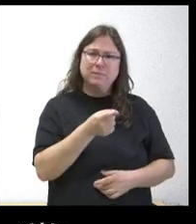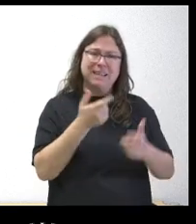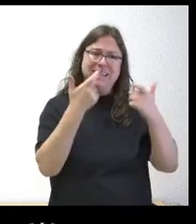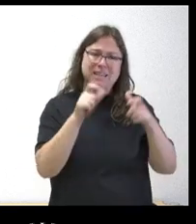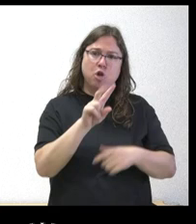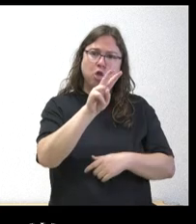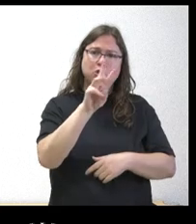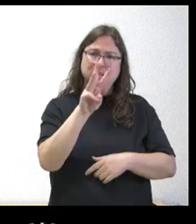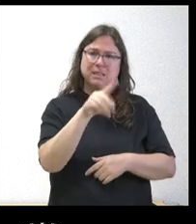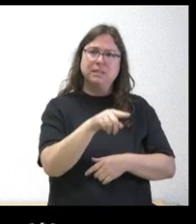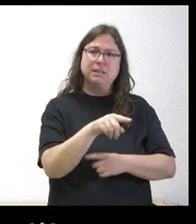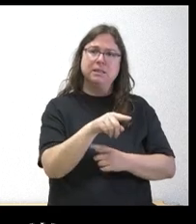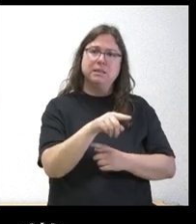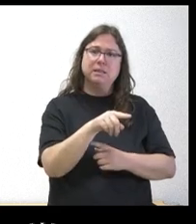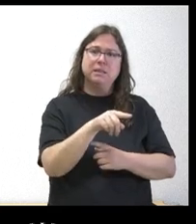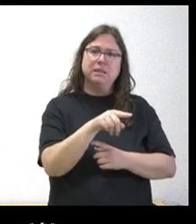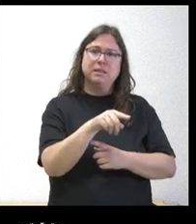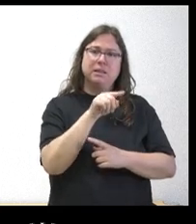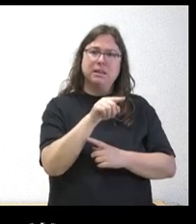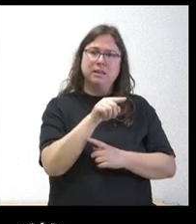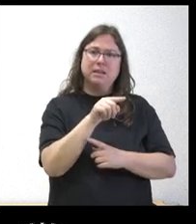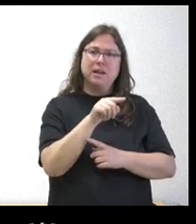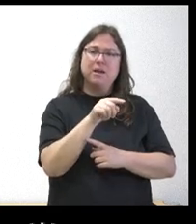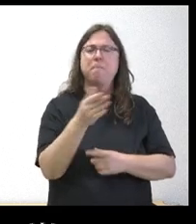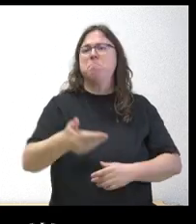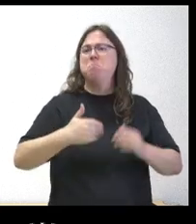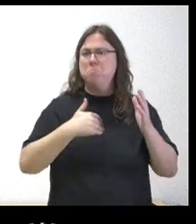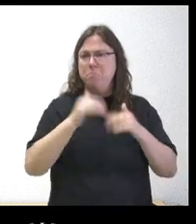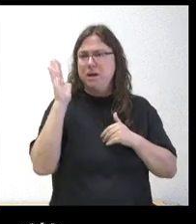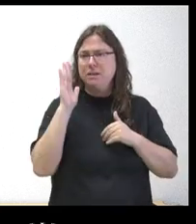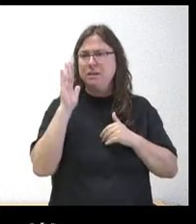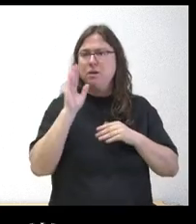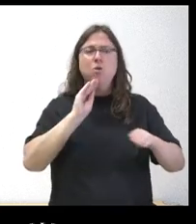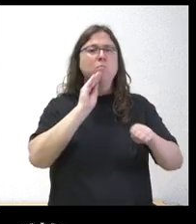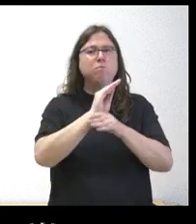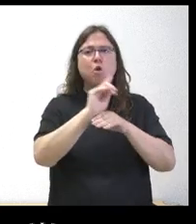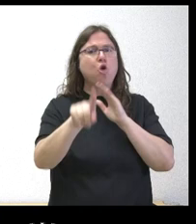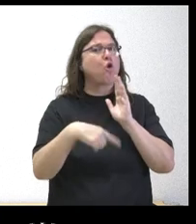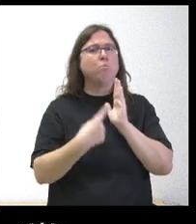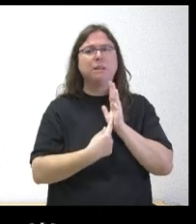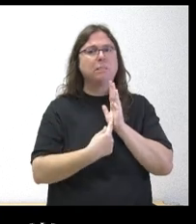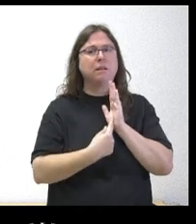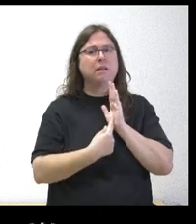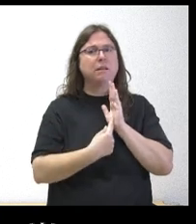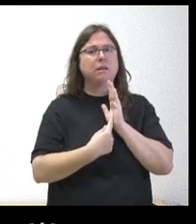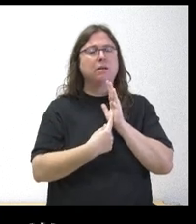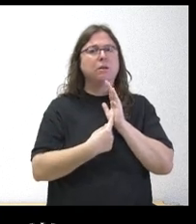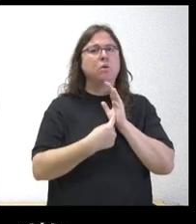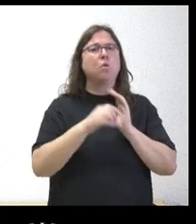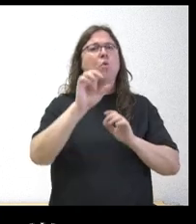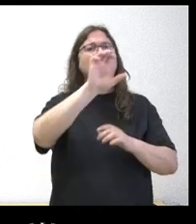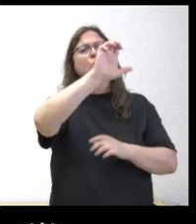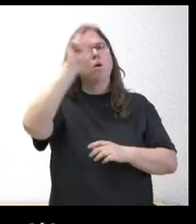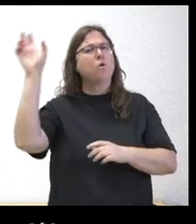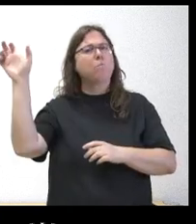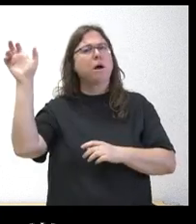2 y 3 en la fase 1b y esa cuantía no mayor está plenamente financiada por la Unión Europea a